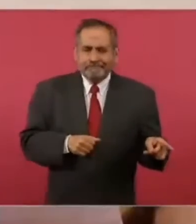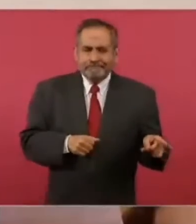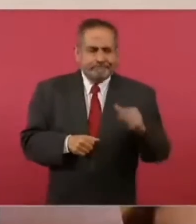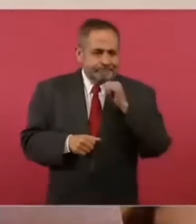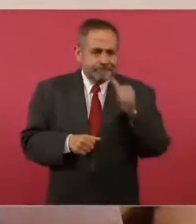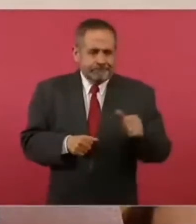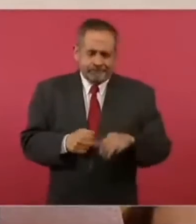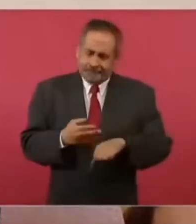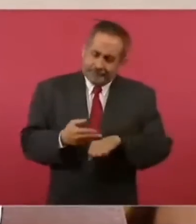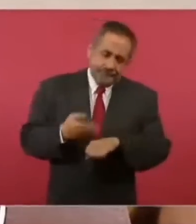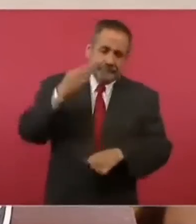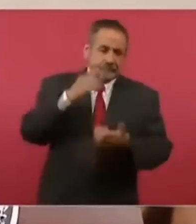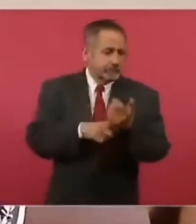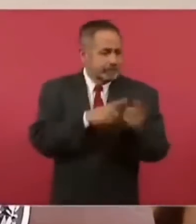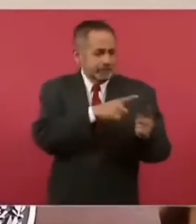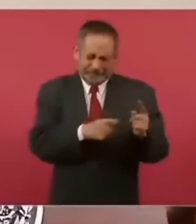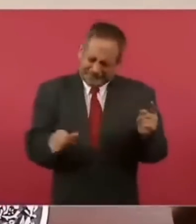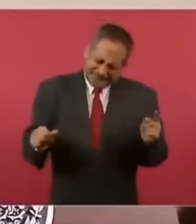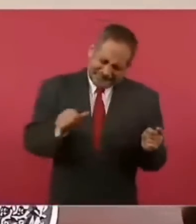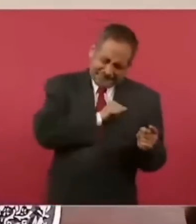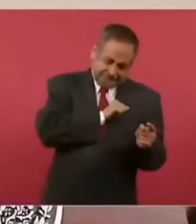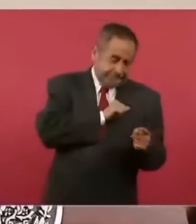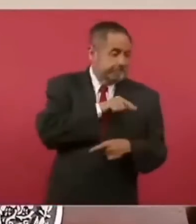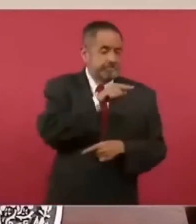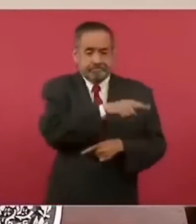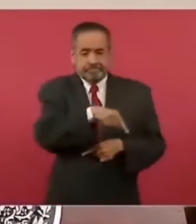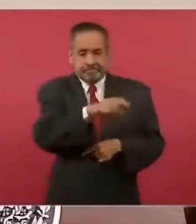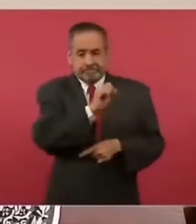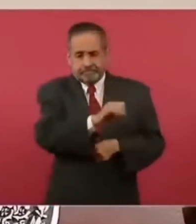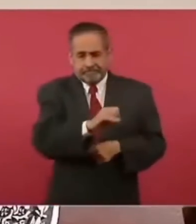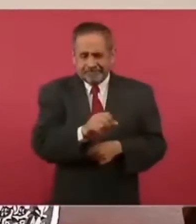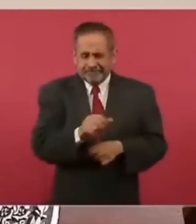muy egoístas y muy corruptos no no la